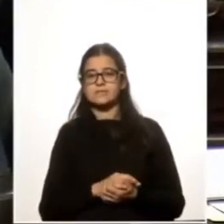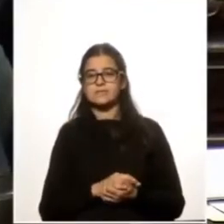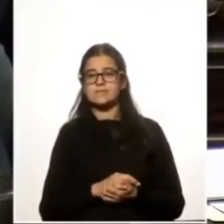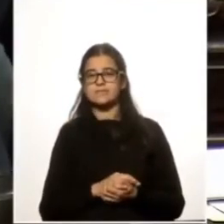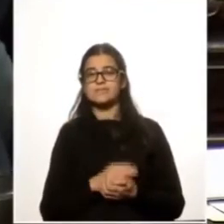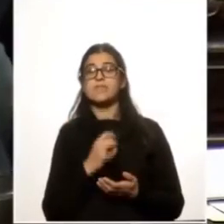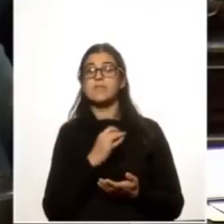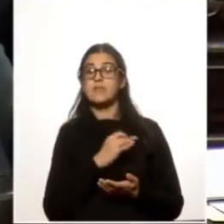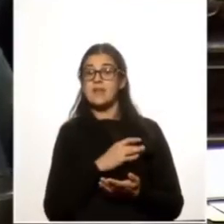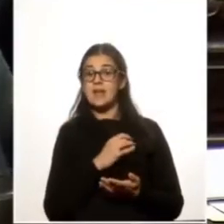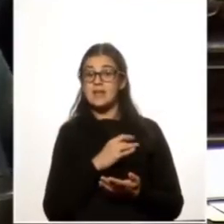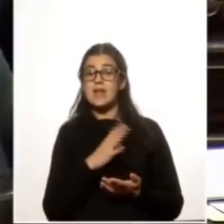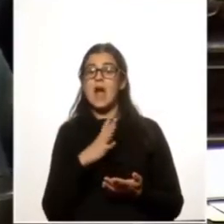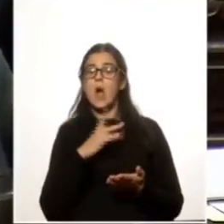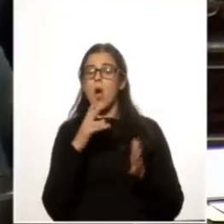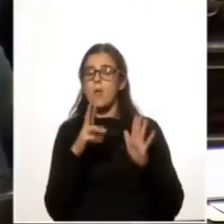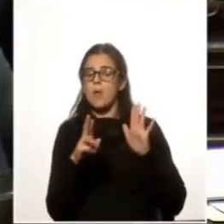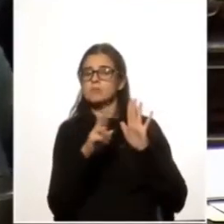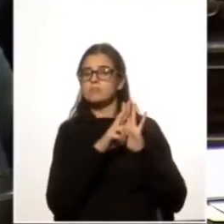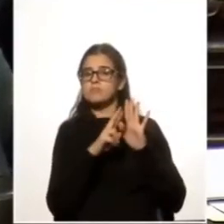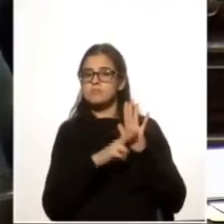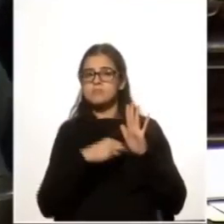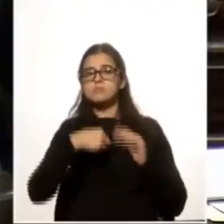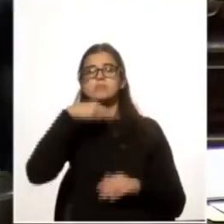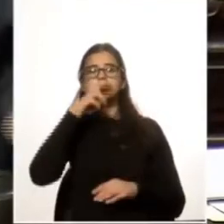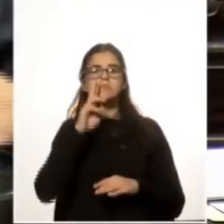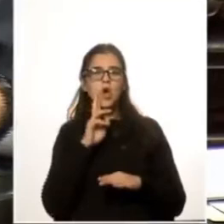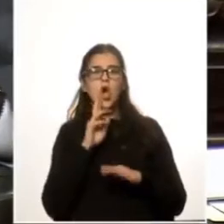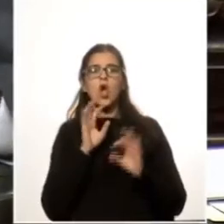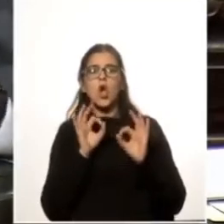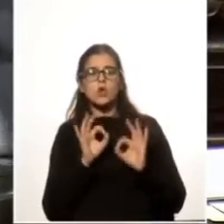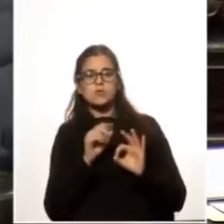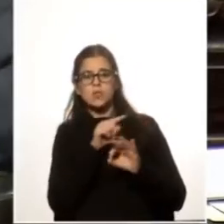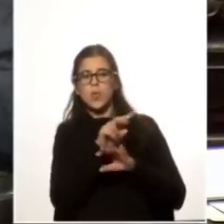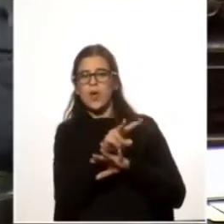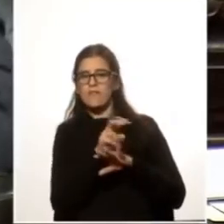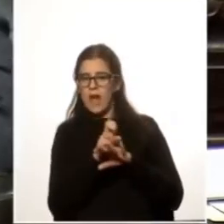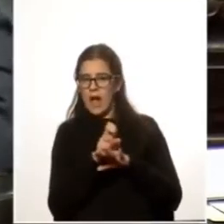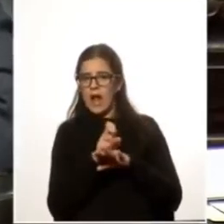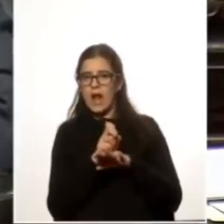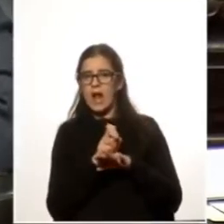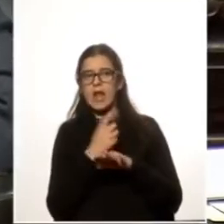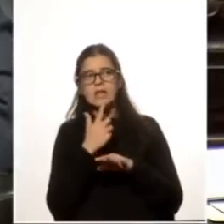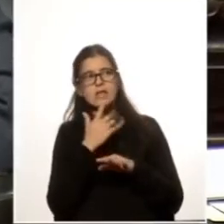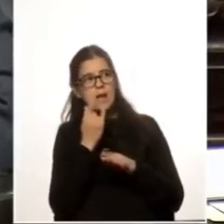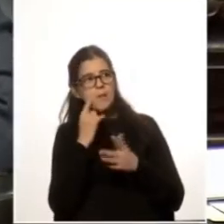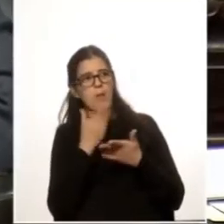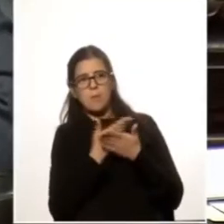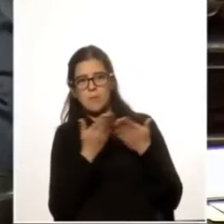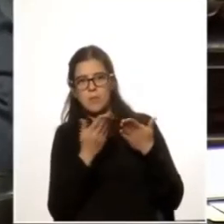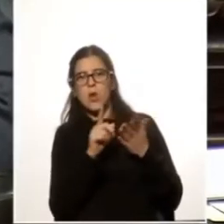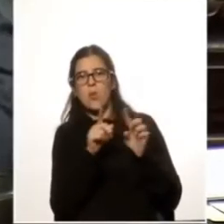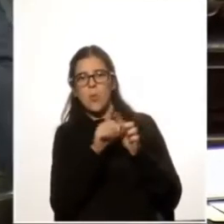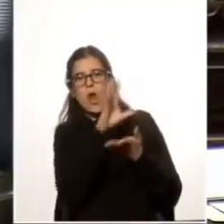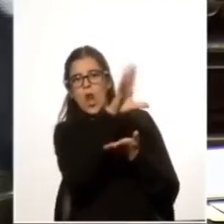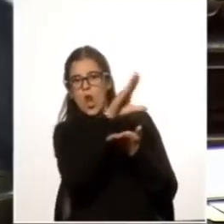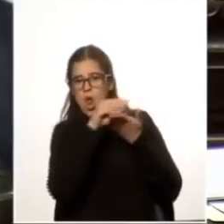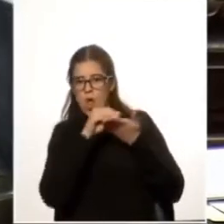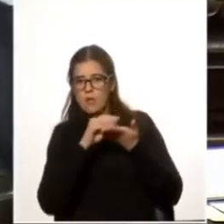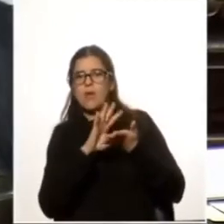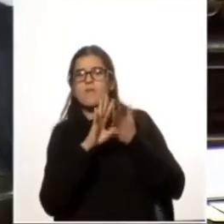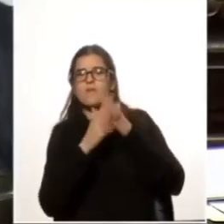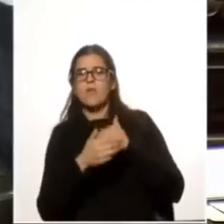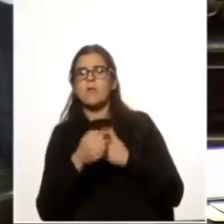Chile tiene una regla y disciplina fiscal también que son un ejemplo a seguir que